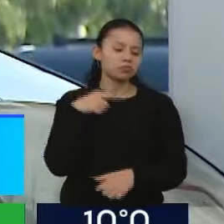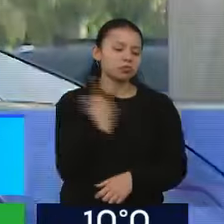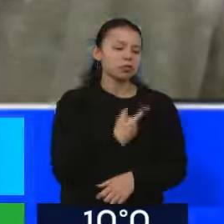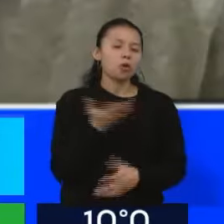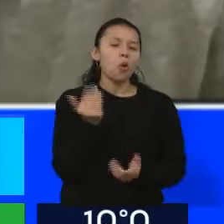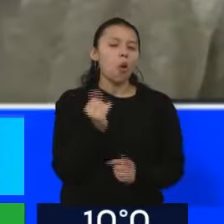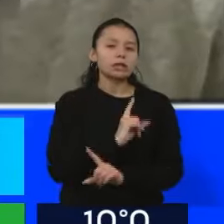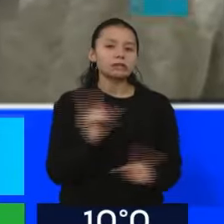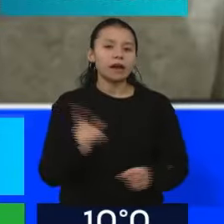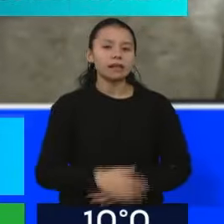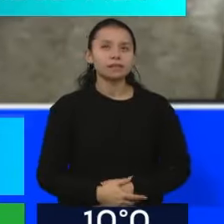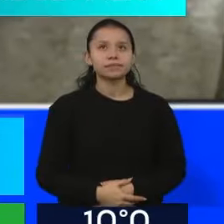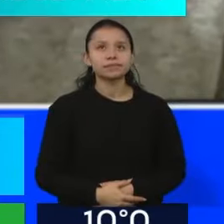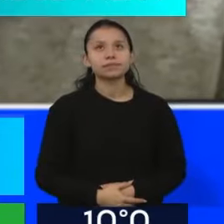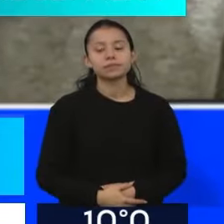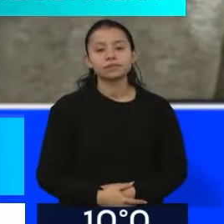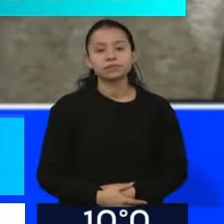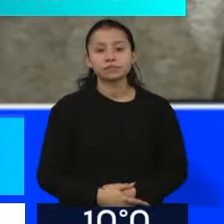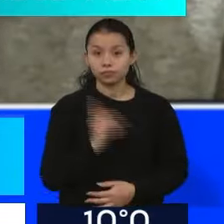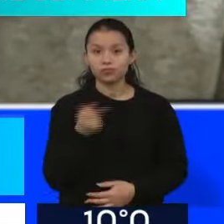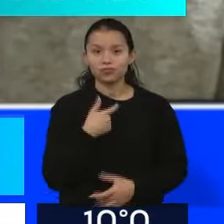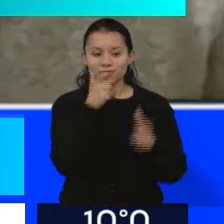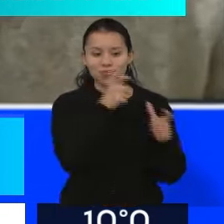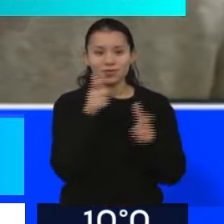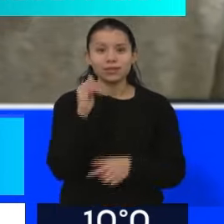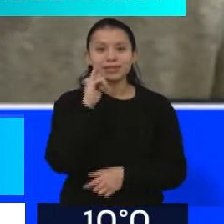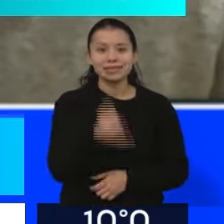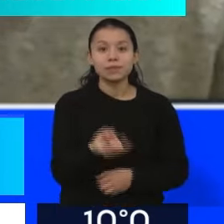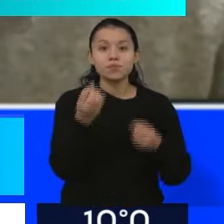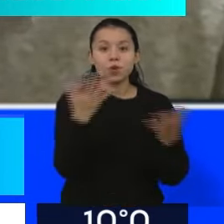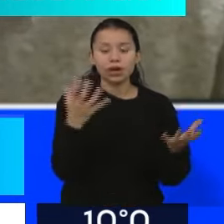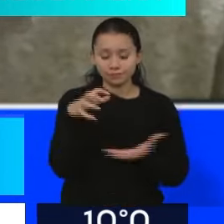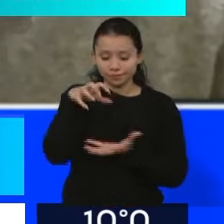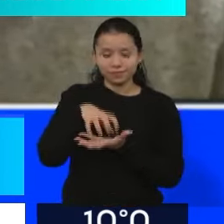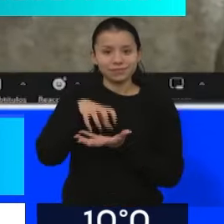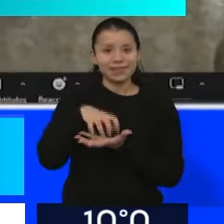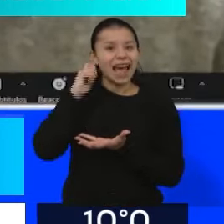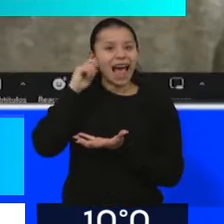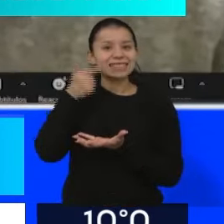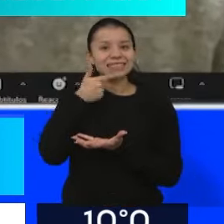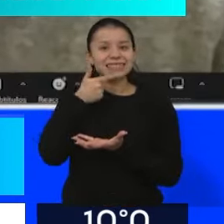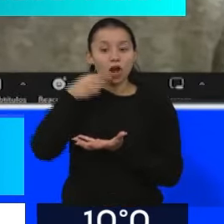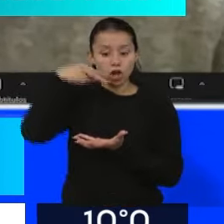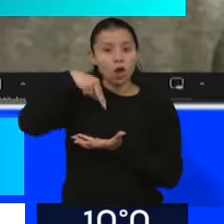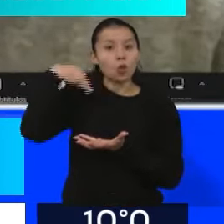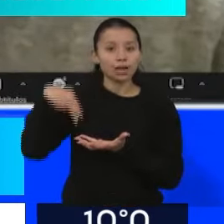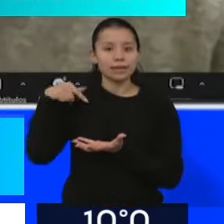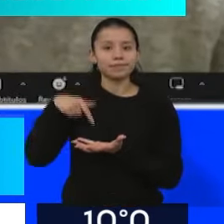Está bastante controlada porque nosotros recibimos gas de la cuenca Neuquina, que es una cuenca que tiene